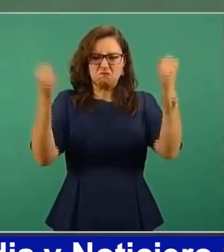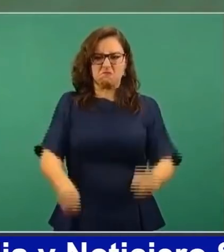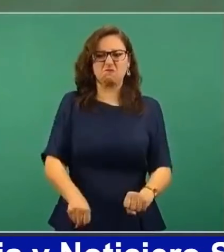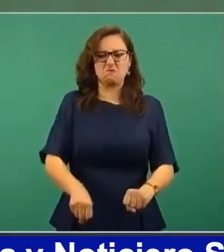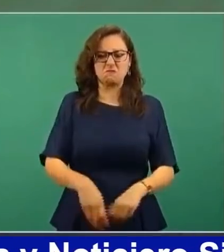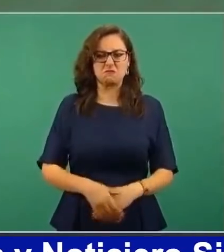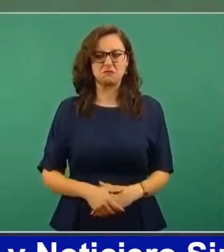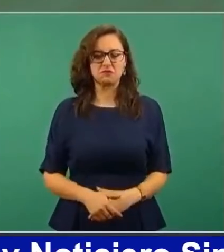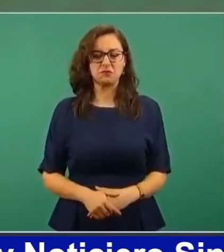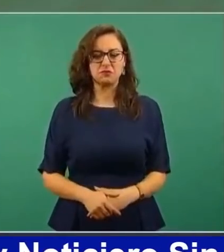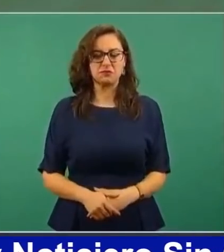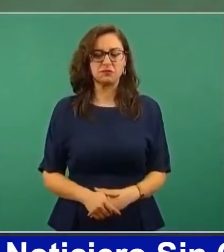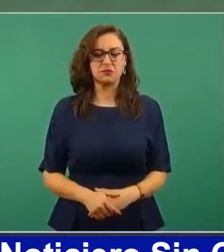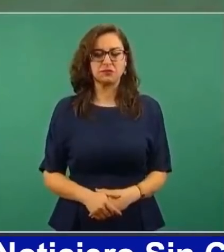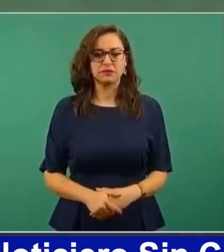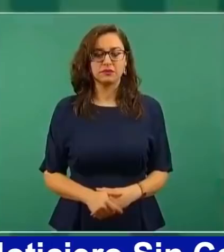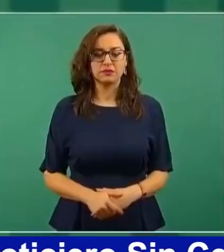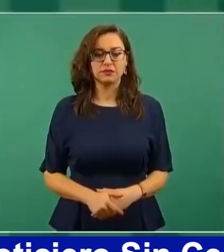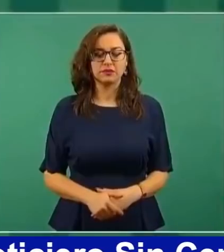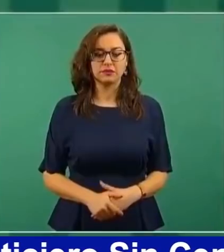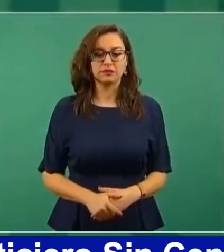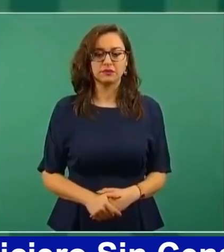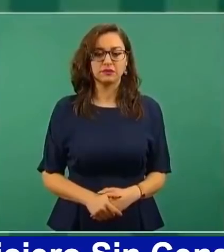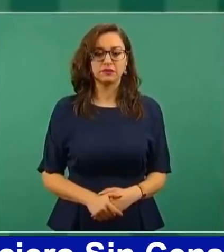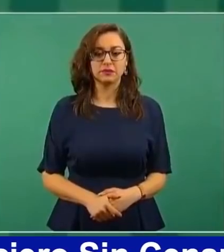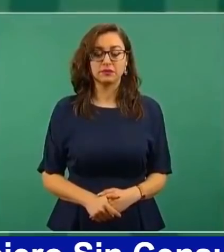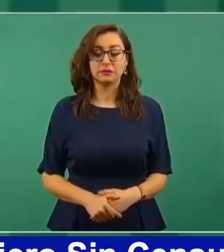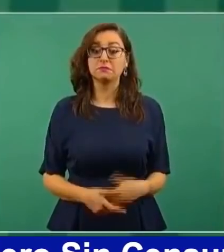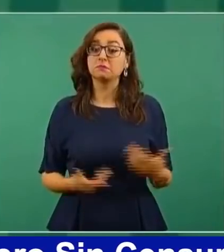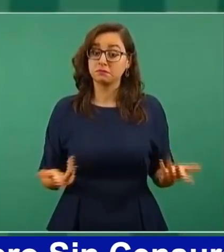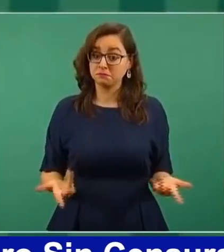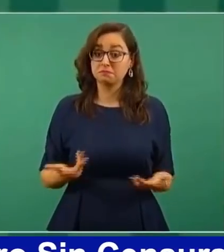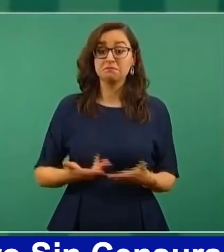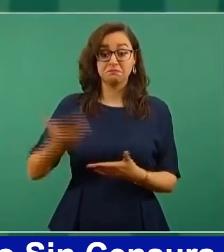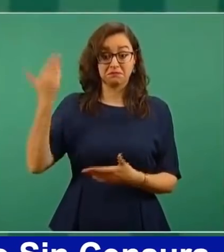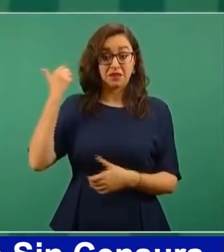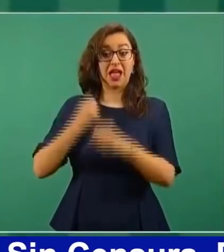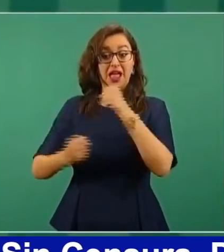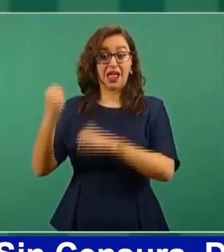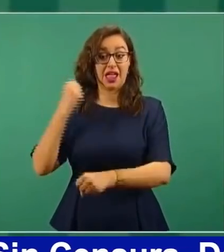lo que se reflejó en el 68